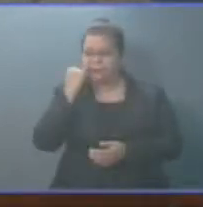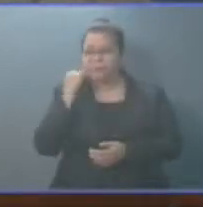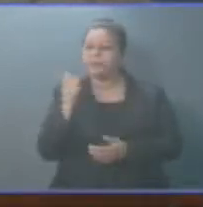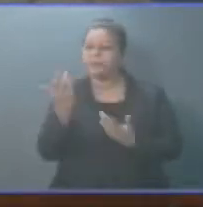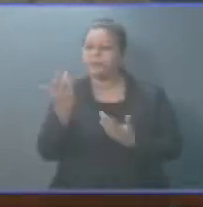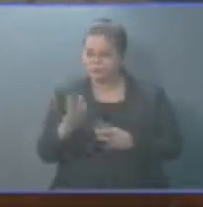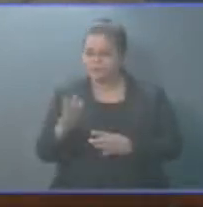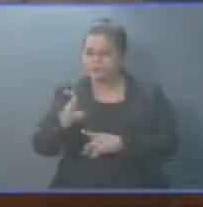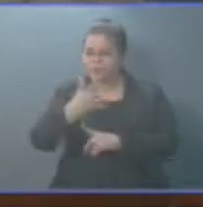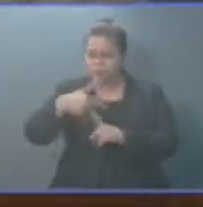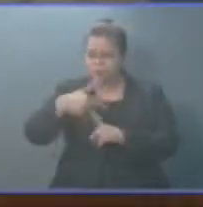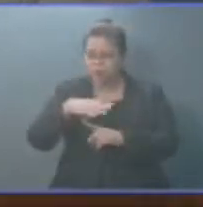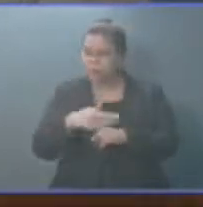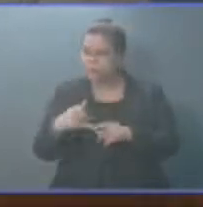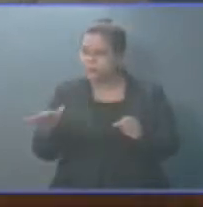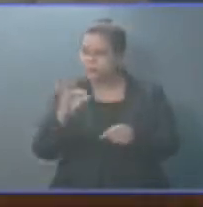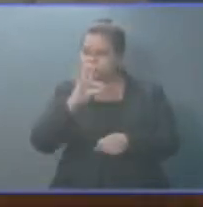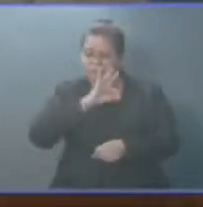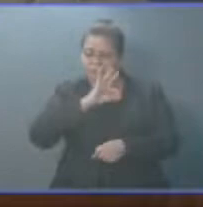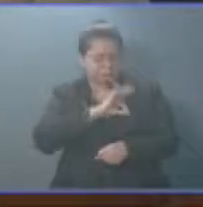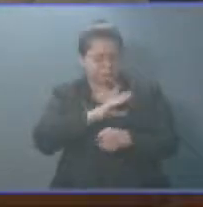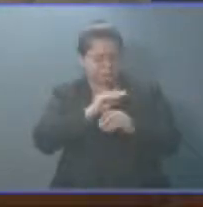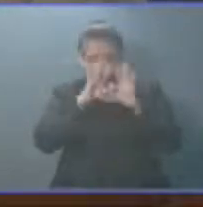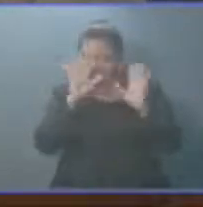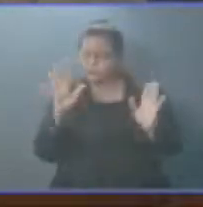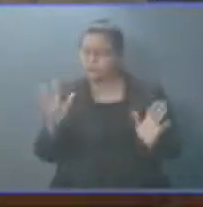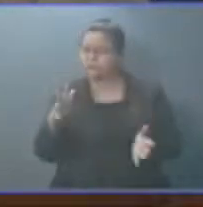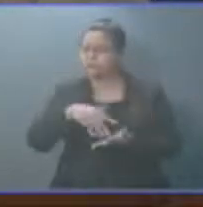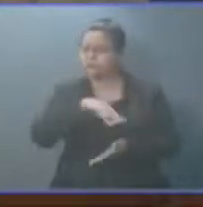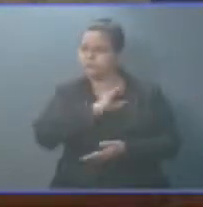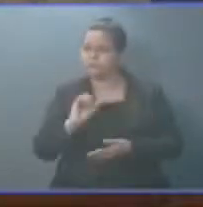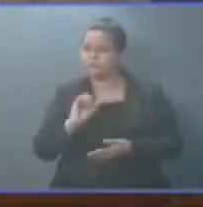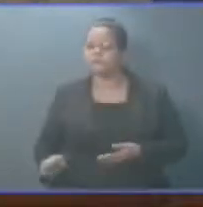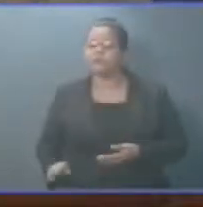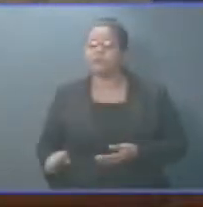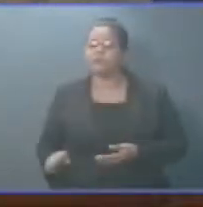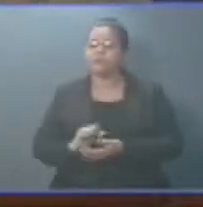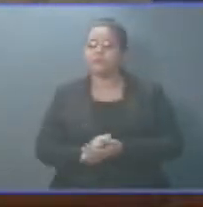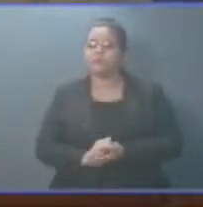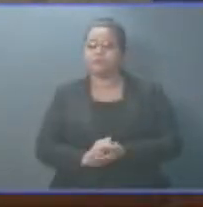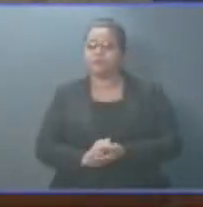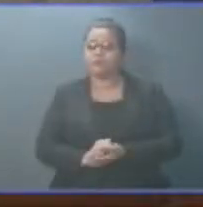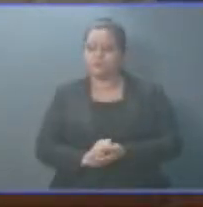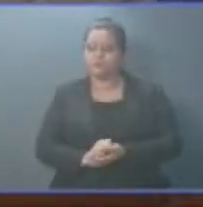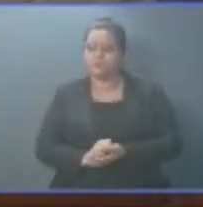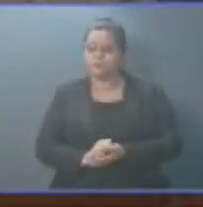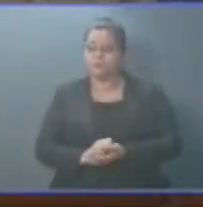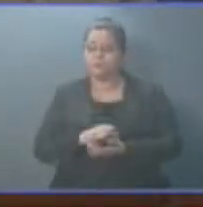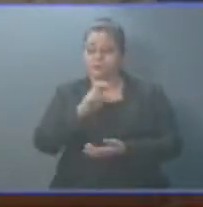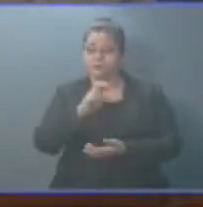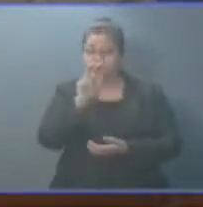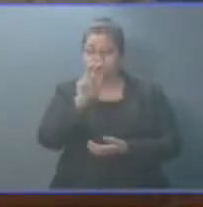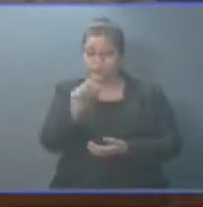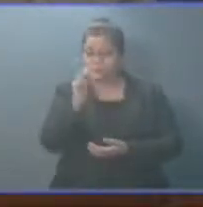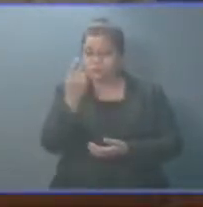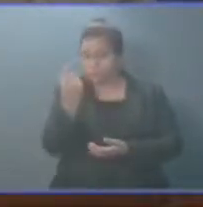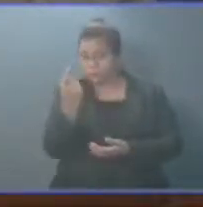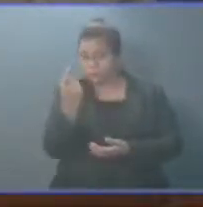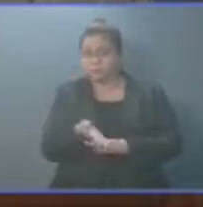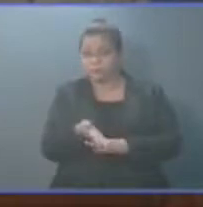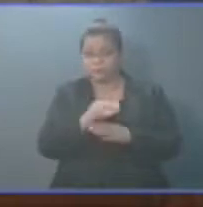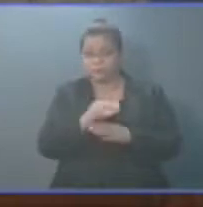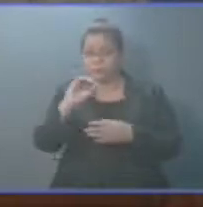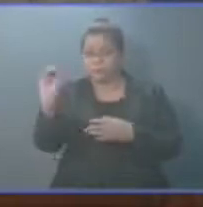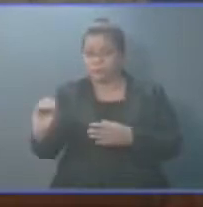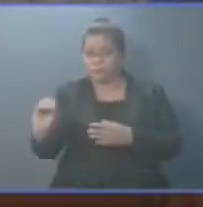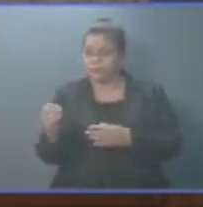tiene condiciones favorables, hay que decirlo con toda claridad, el pueblo salvadoreño. 2.11 como tasa de interés,